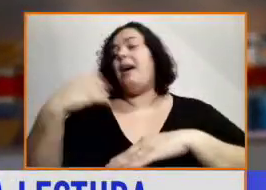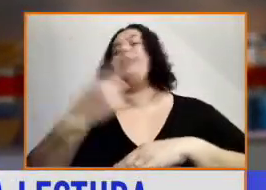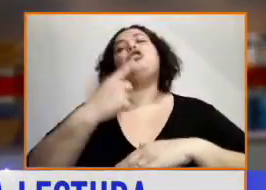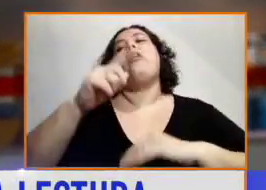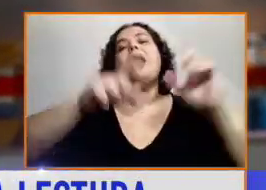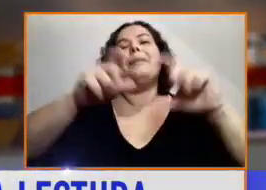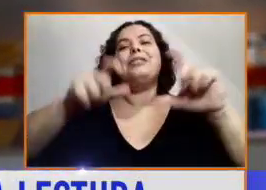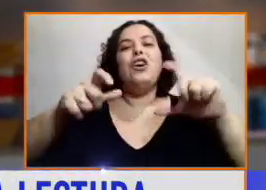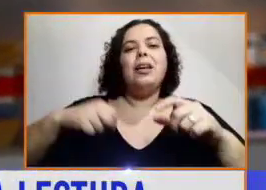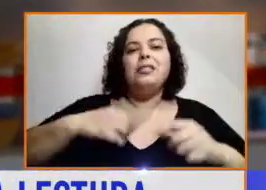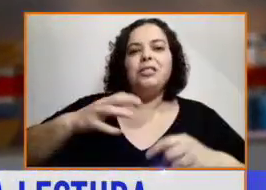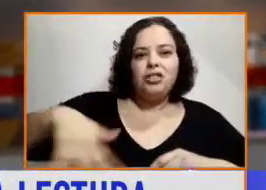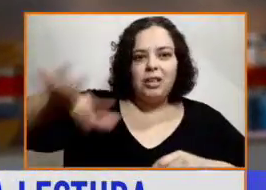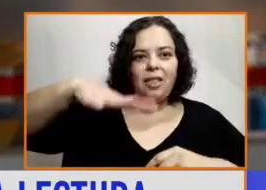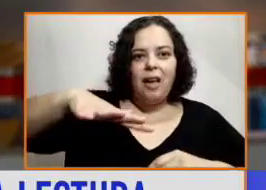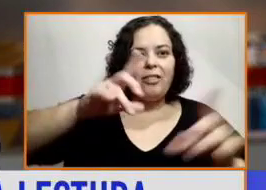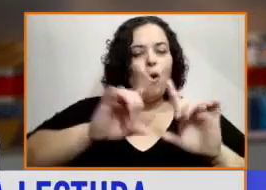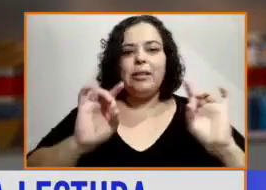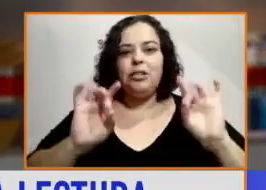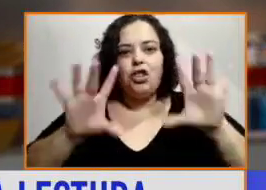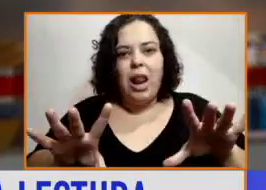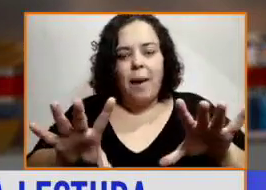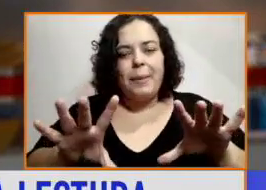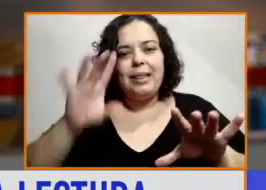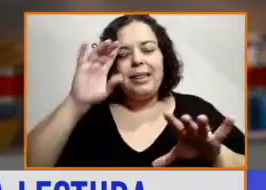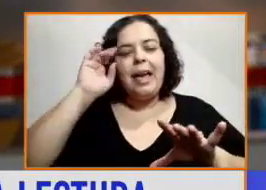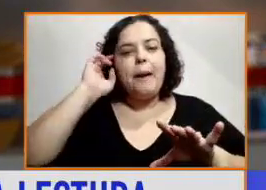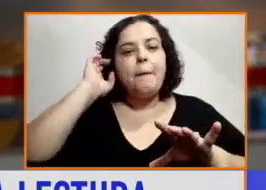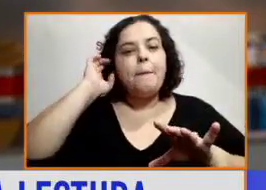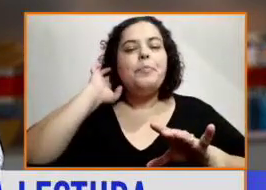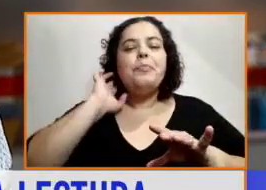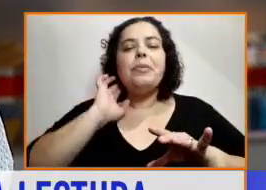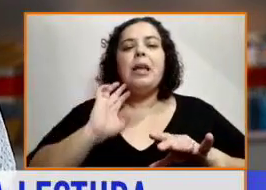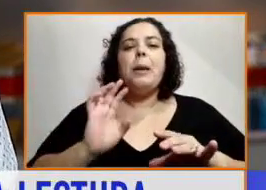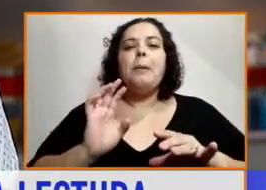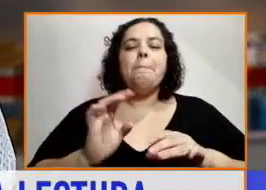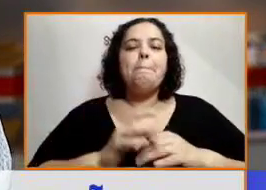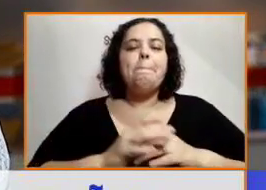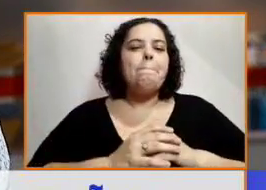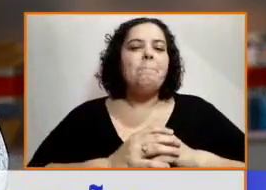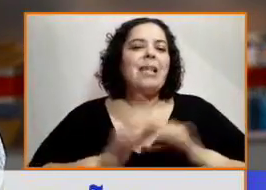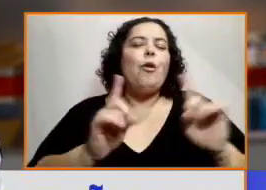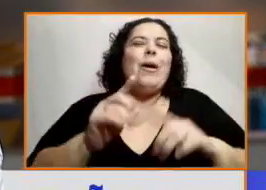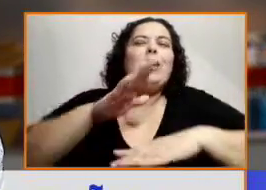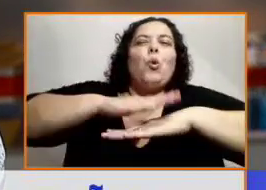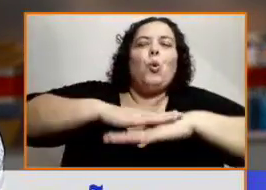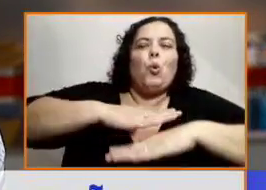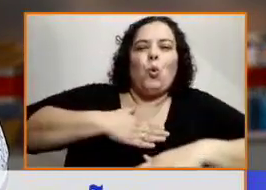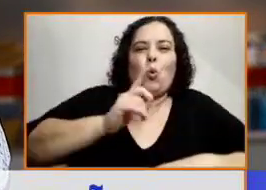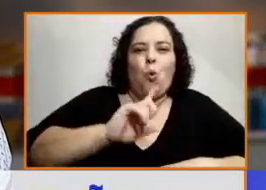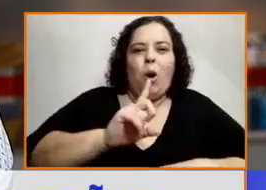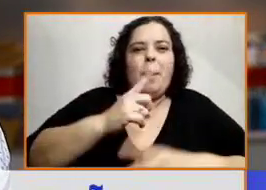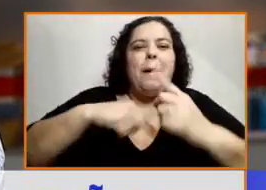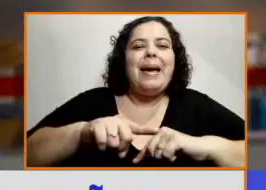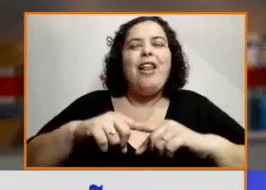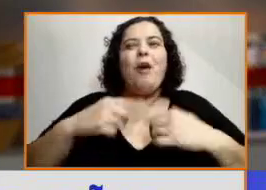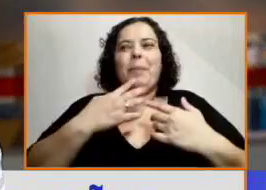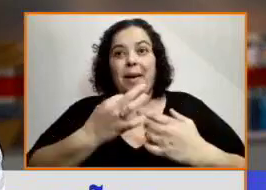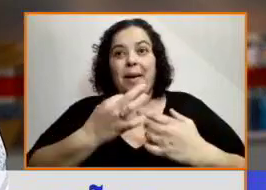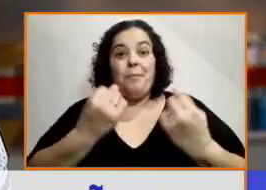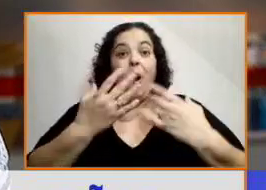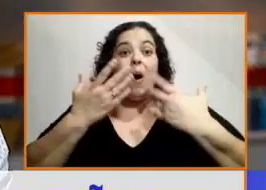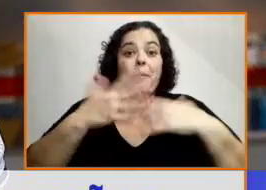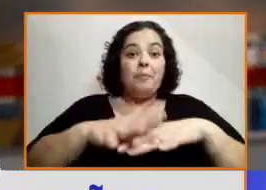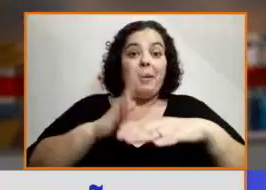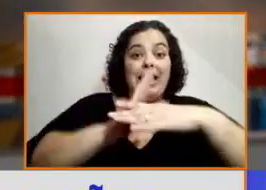No es solamente culpa, pero me da esa sensación también como de que estos libros inclusivos son inclusivos para todos, para las personas que tienen